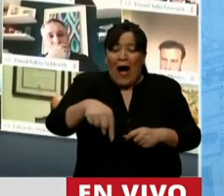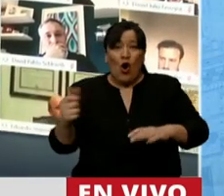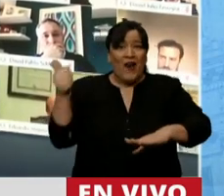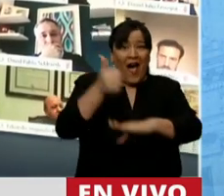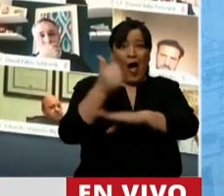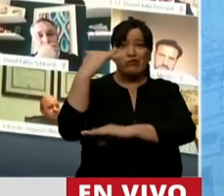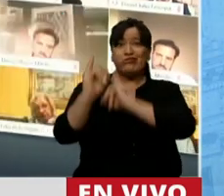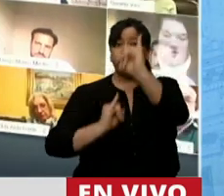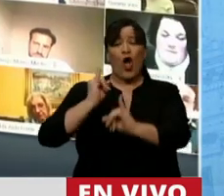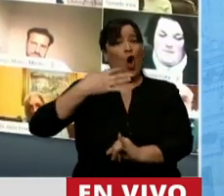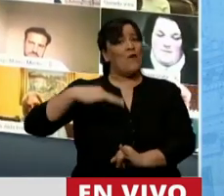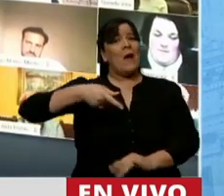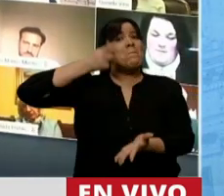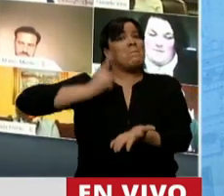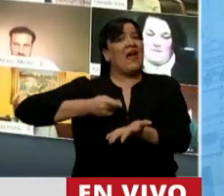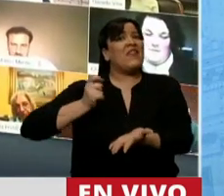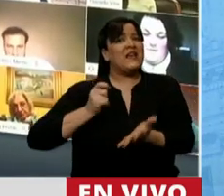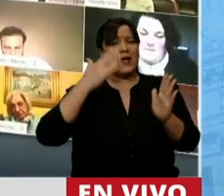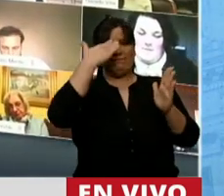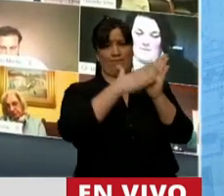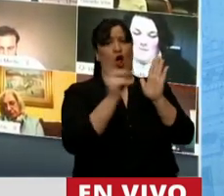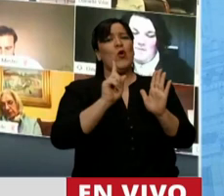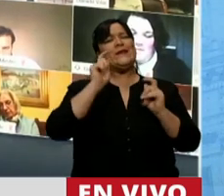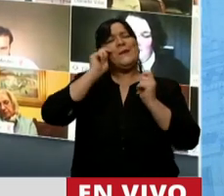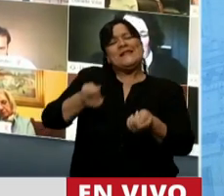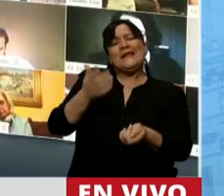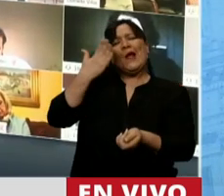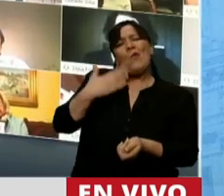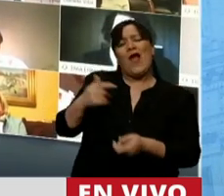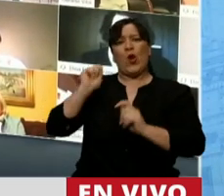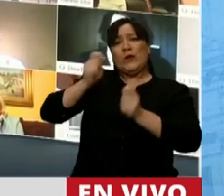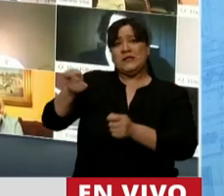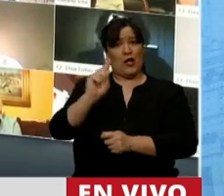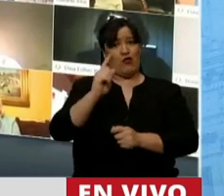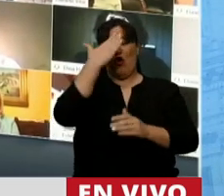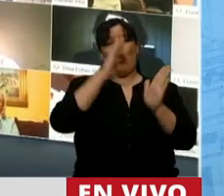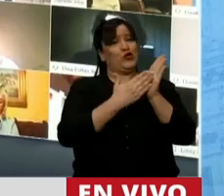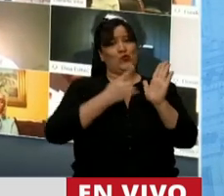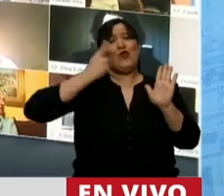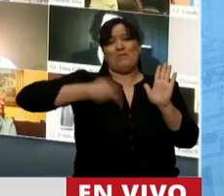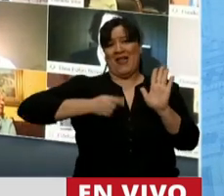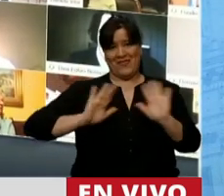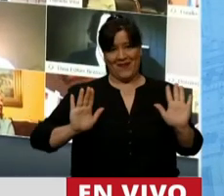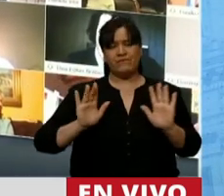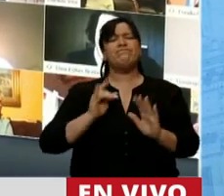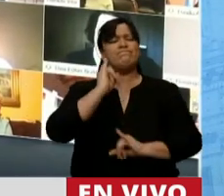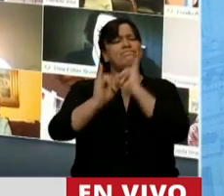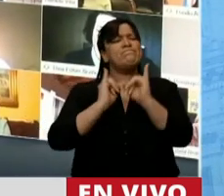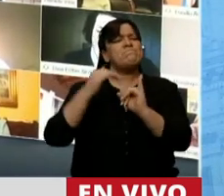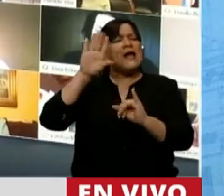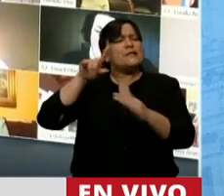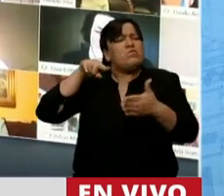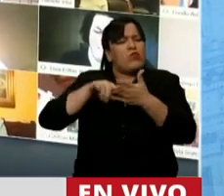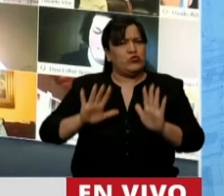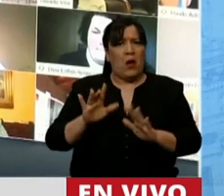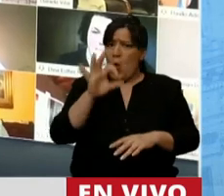obligación constitucional, Ministro. No es una visita de cortesía. Pero mire, vamos al hueso. Nunca tuvieron